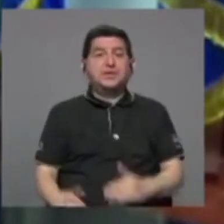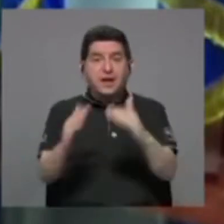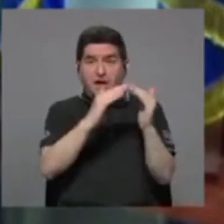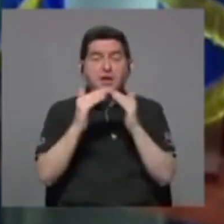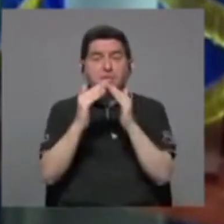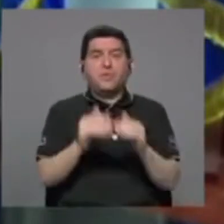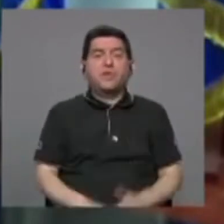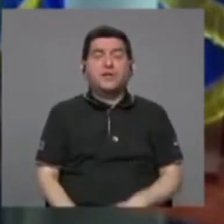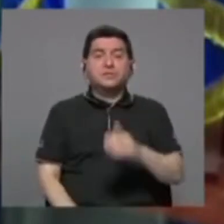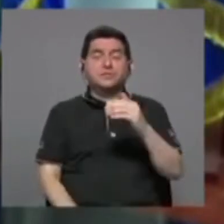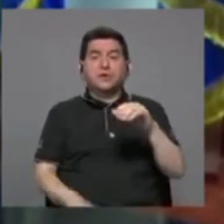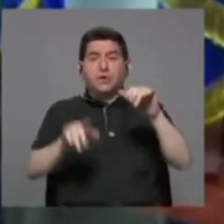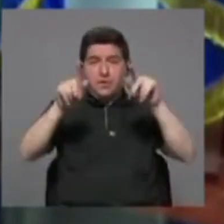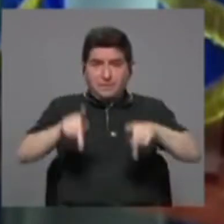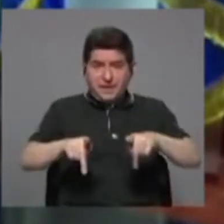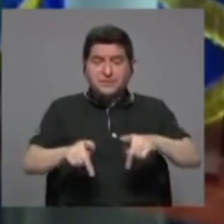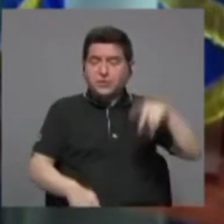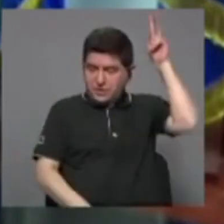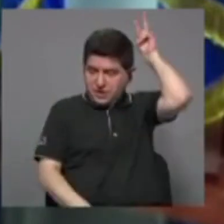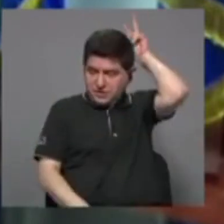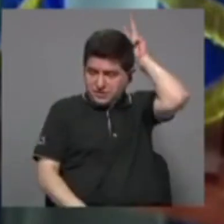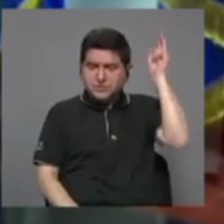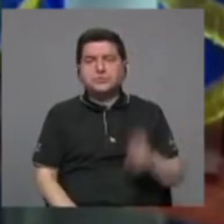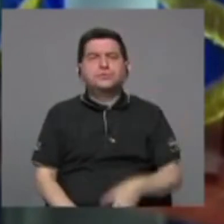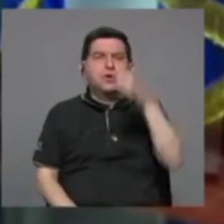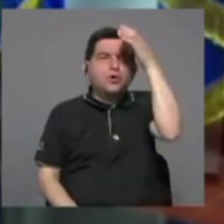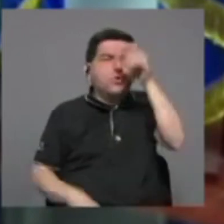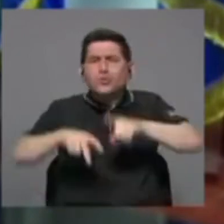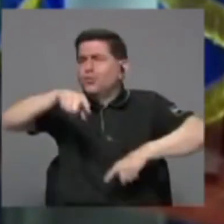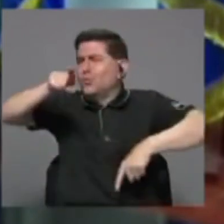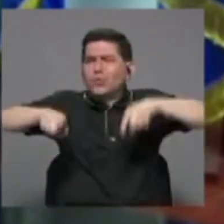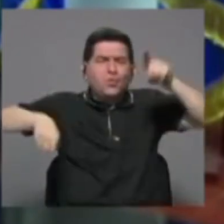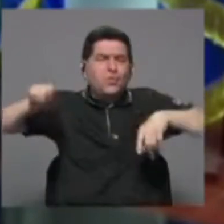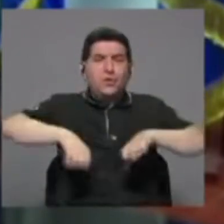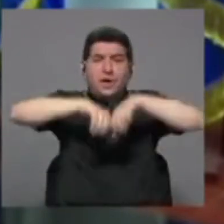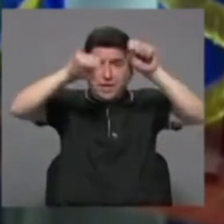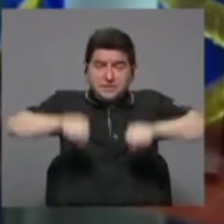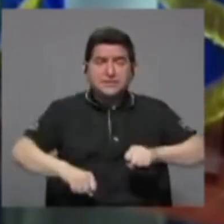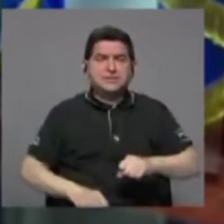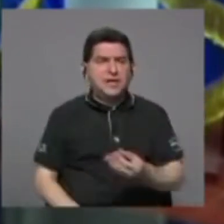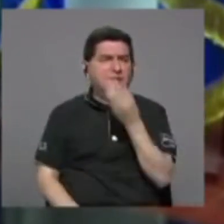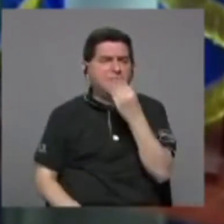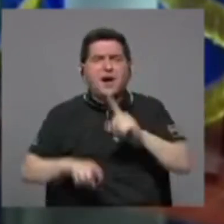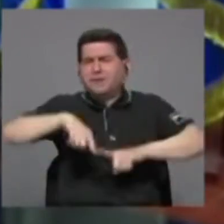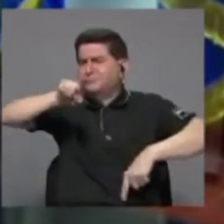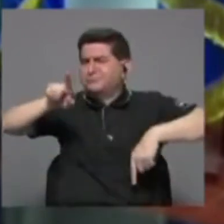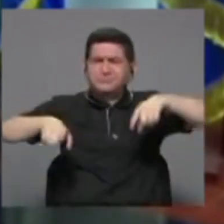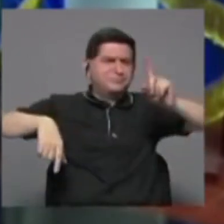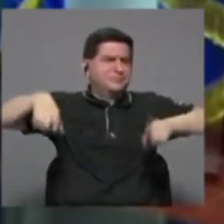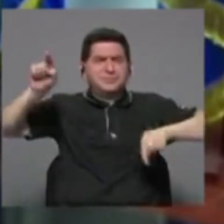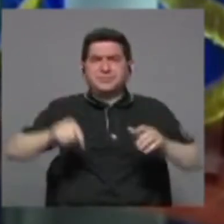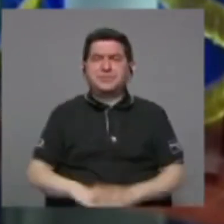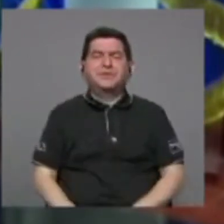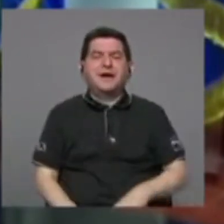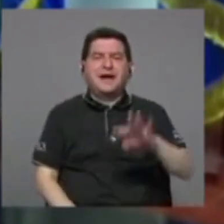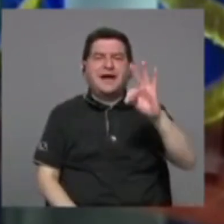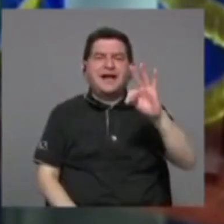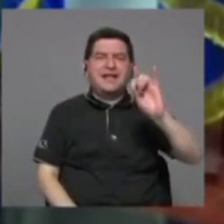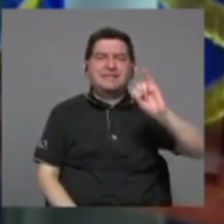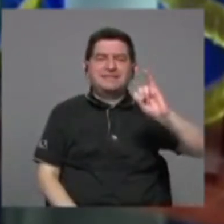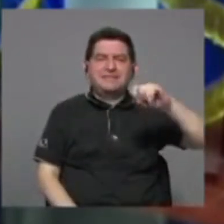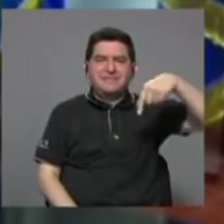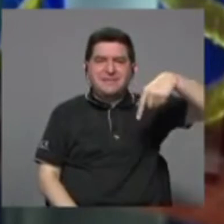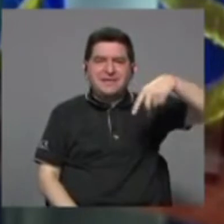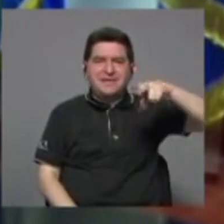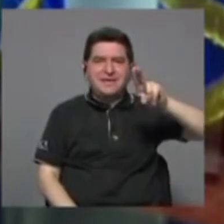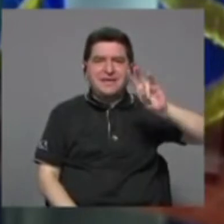indígena y por lo tanto la cultura es diversa, el sistema de alimentación es diversa y tiquisque y malanga y todos estos